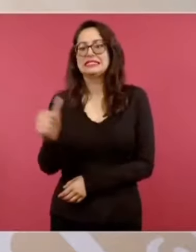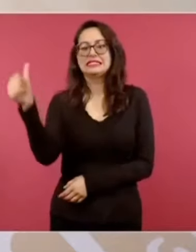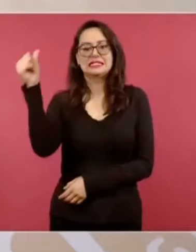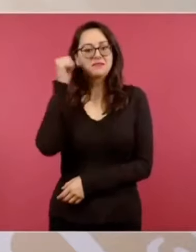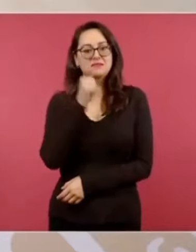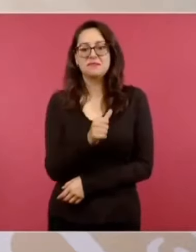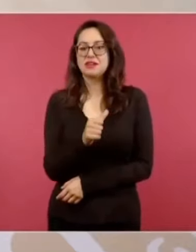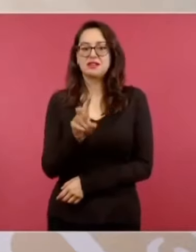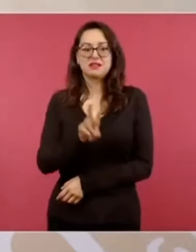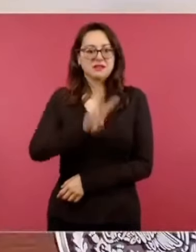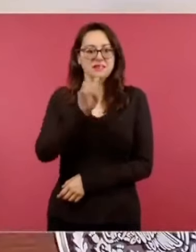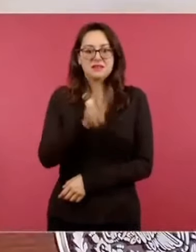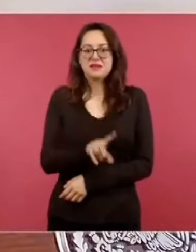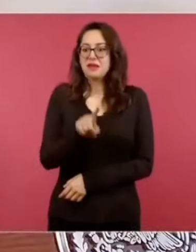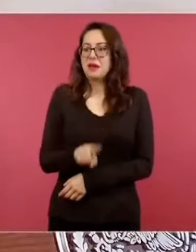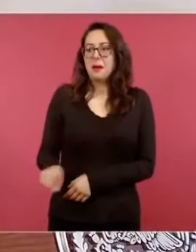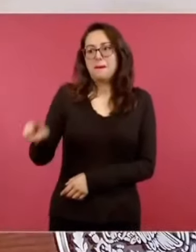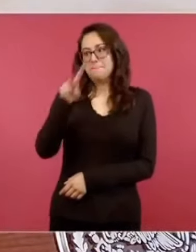es excepcional.